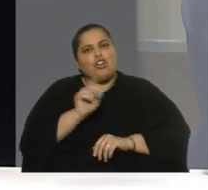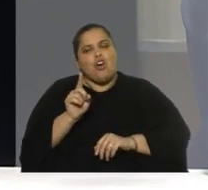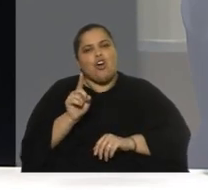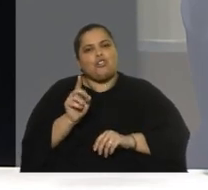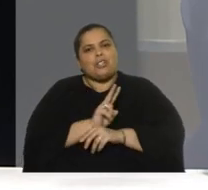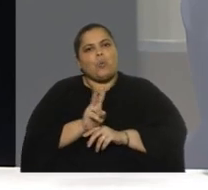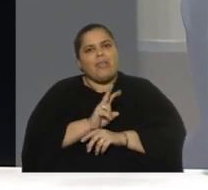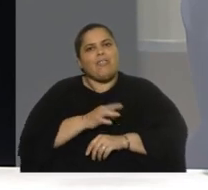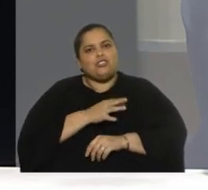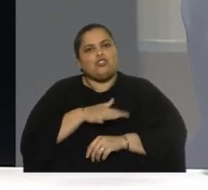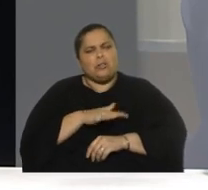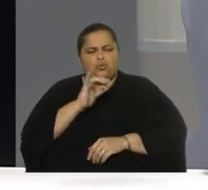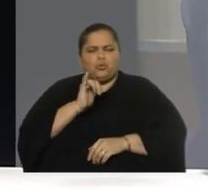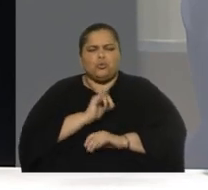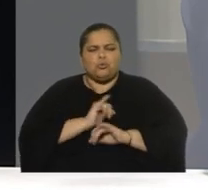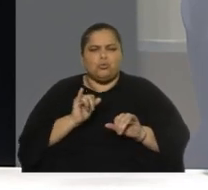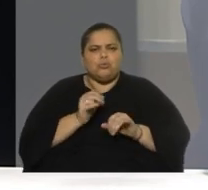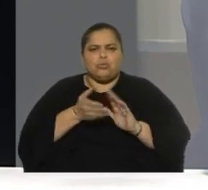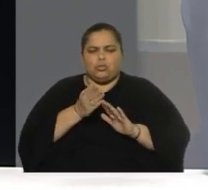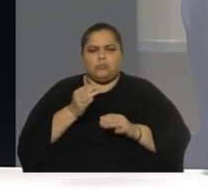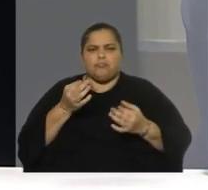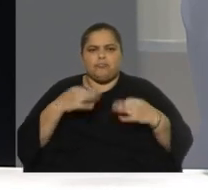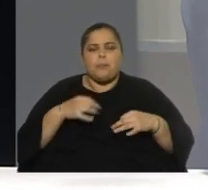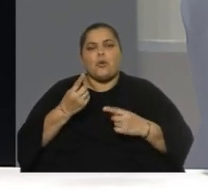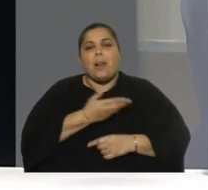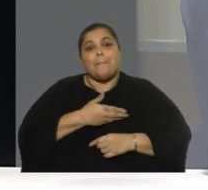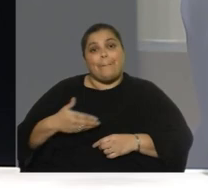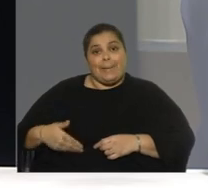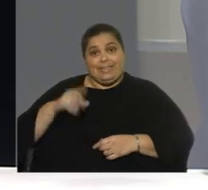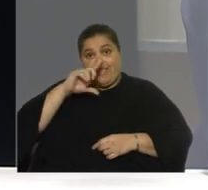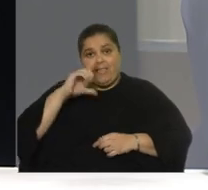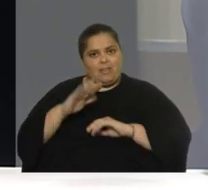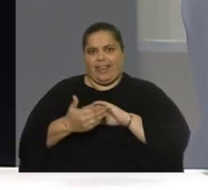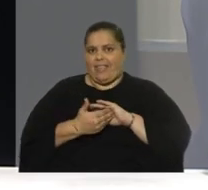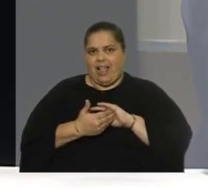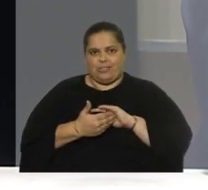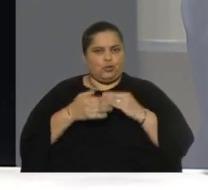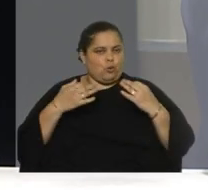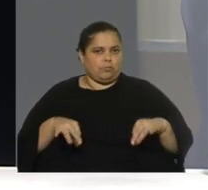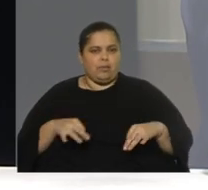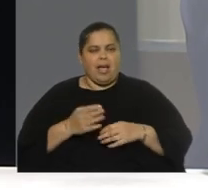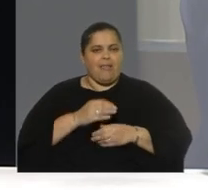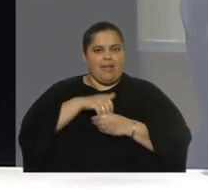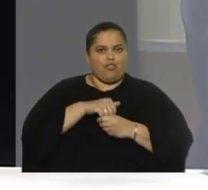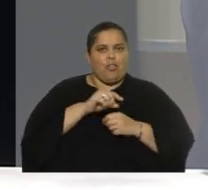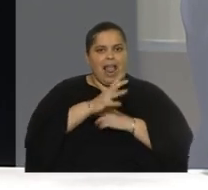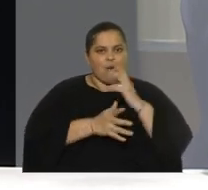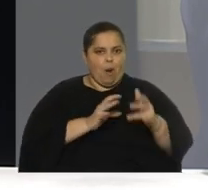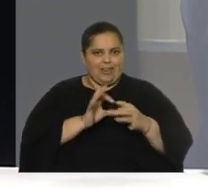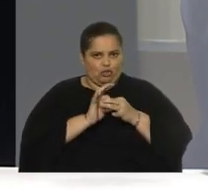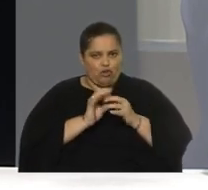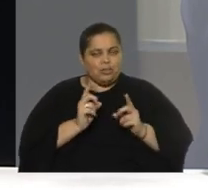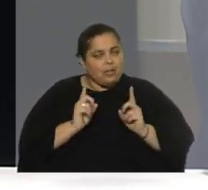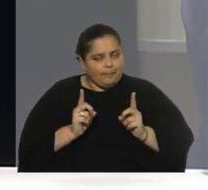social sí sí, sí porque está el presidente que ejerce el liderazgo y lo ejerce dentro de la coalición también